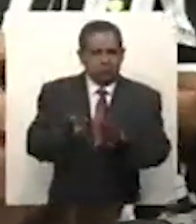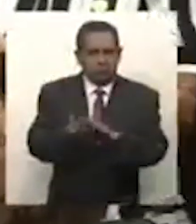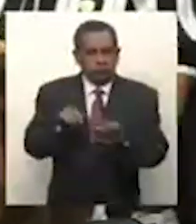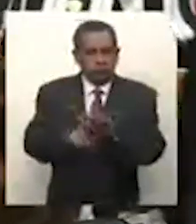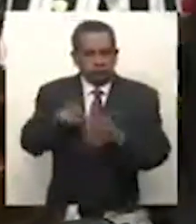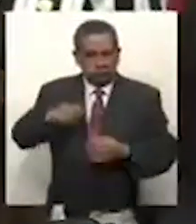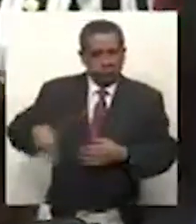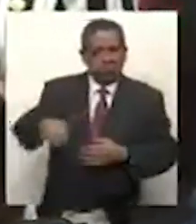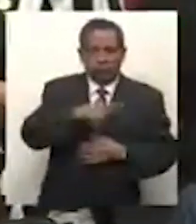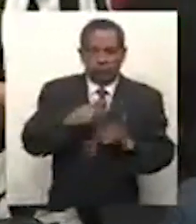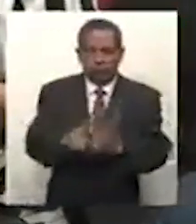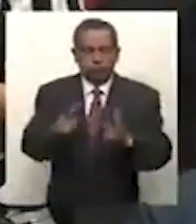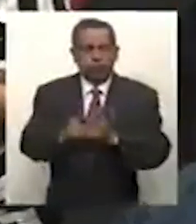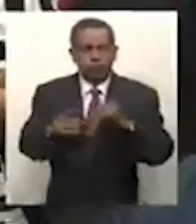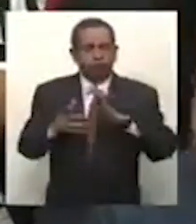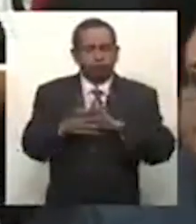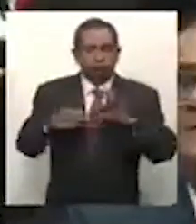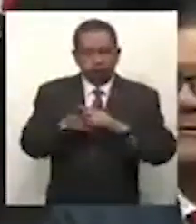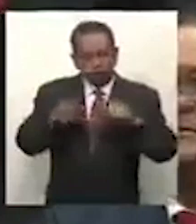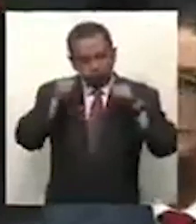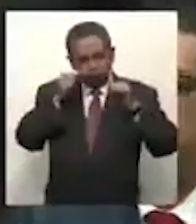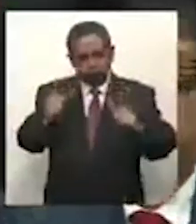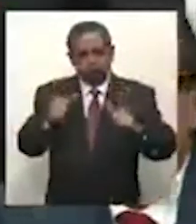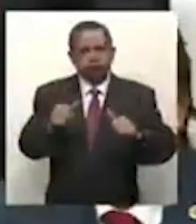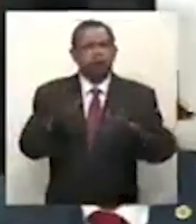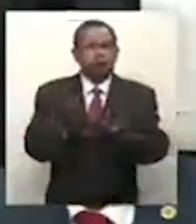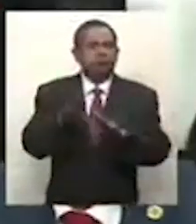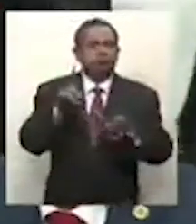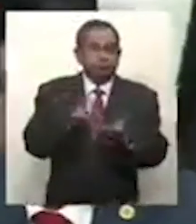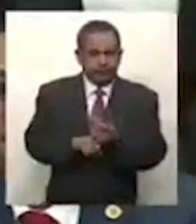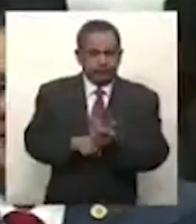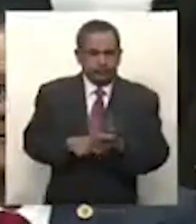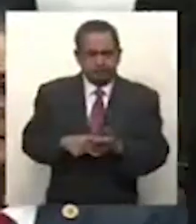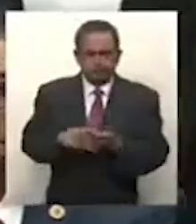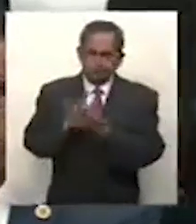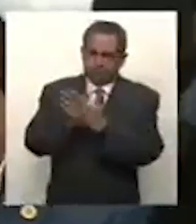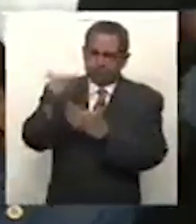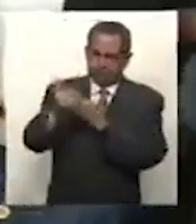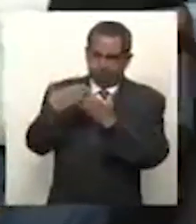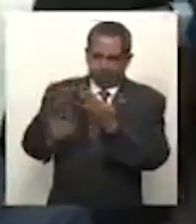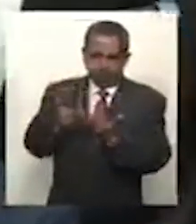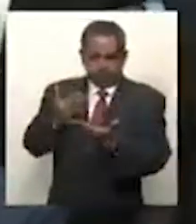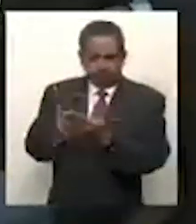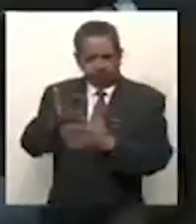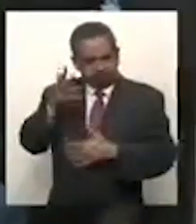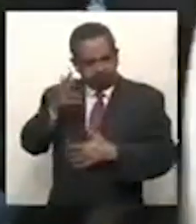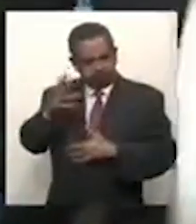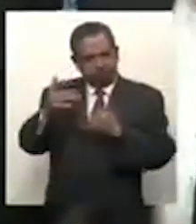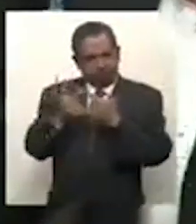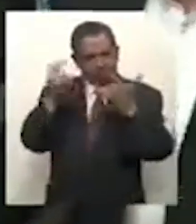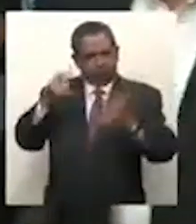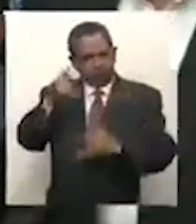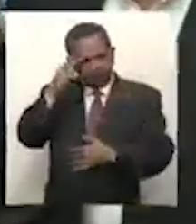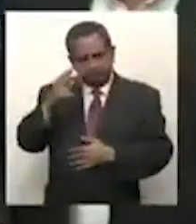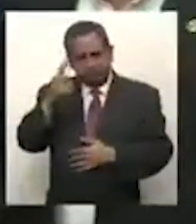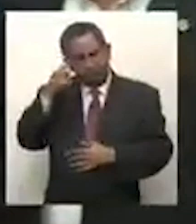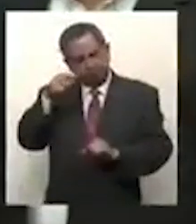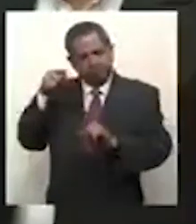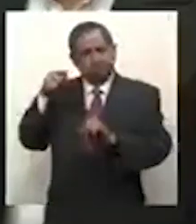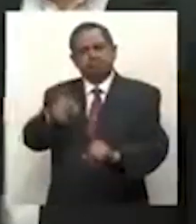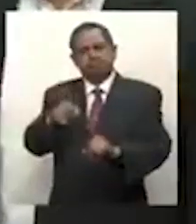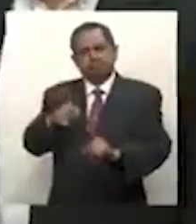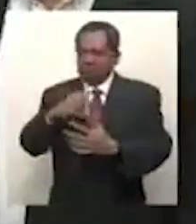nuestra fracción legislativa se ha ocupado en restituir el proyecto histórico de la Nación Mexicana que dio lugar